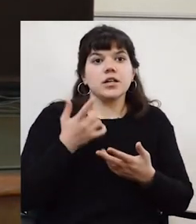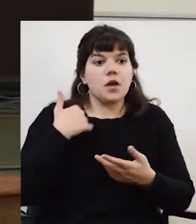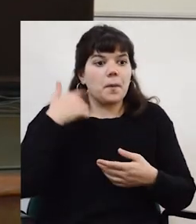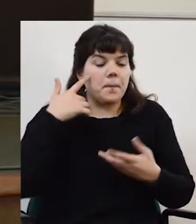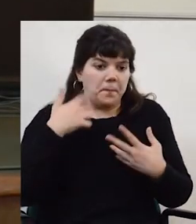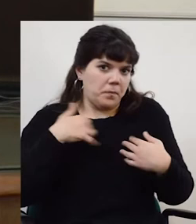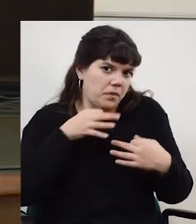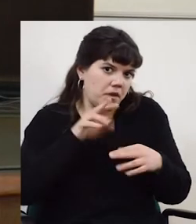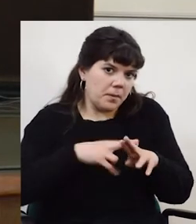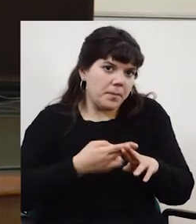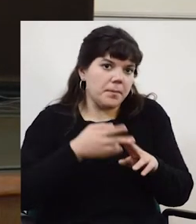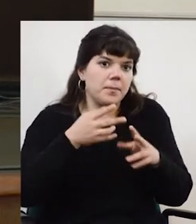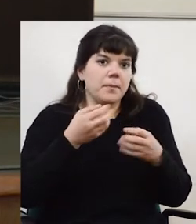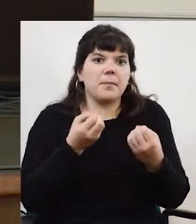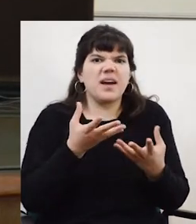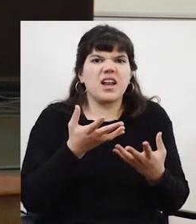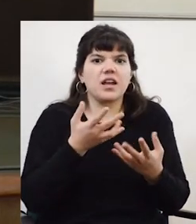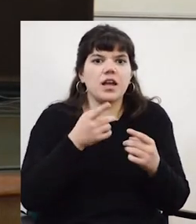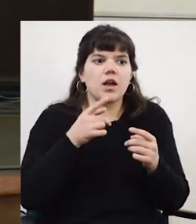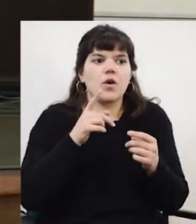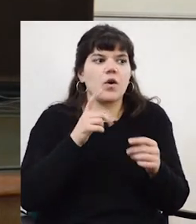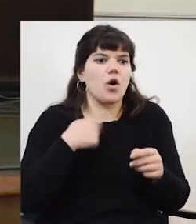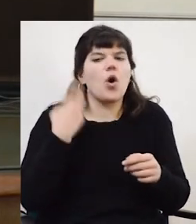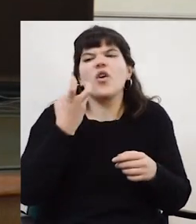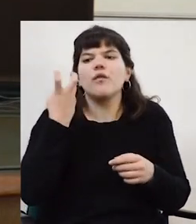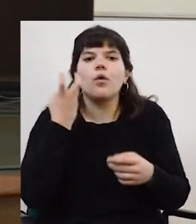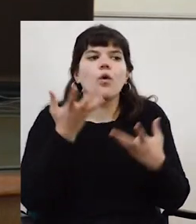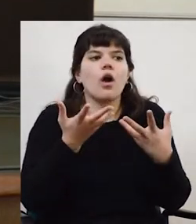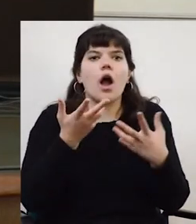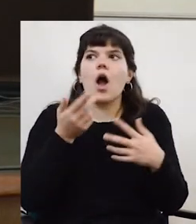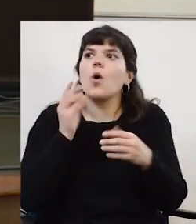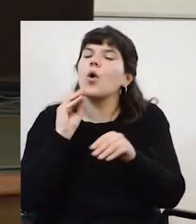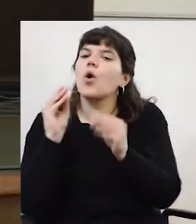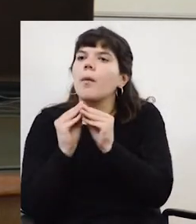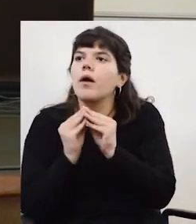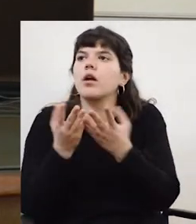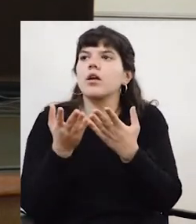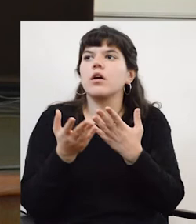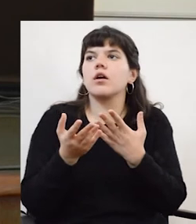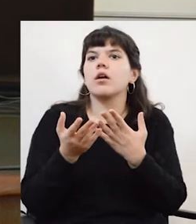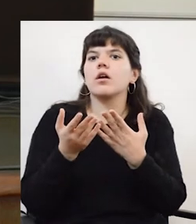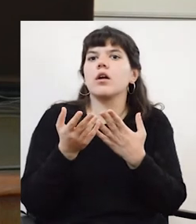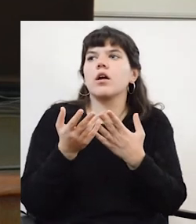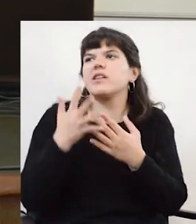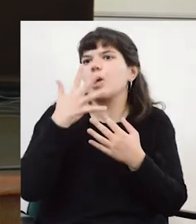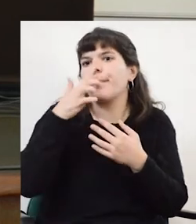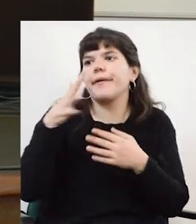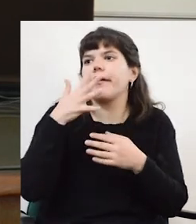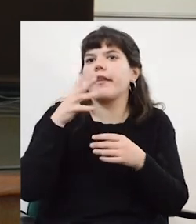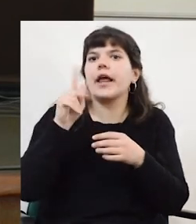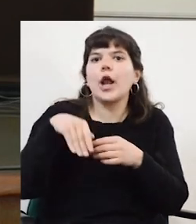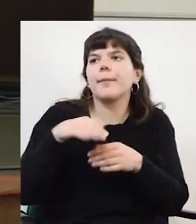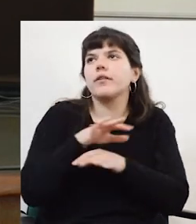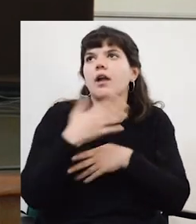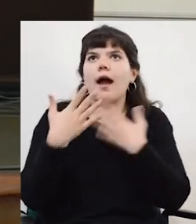yo reitero, ¿para qué uno se asocia, para qué uno busca a un colega a 5.000 kilómetros para